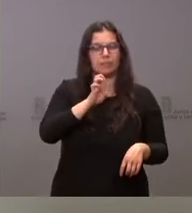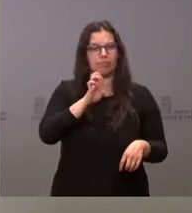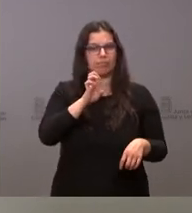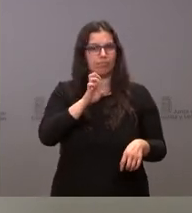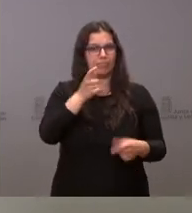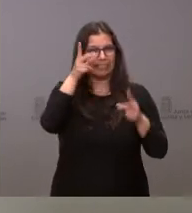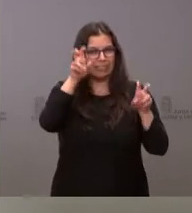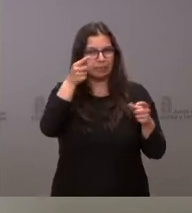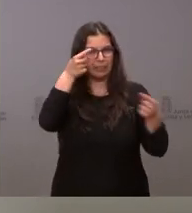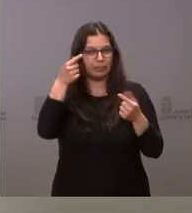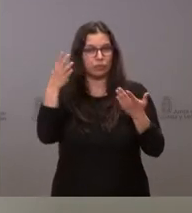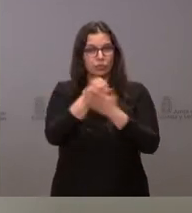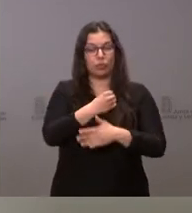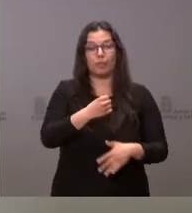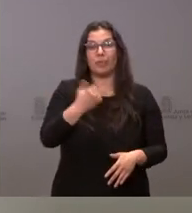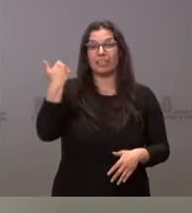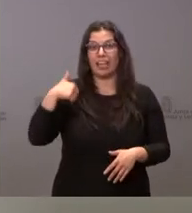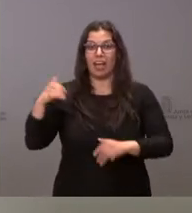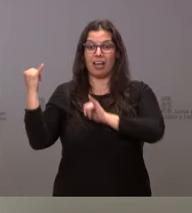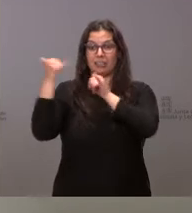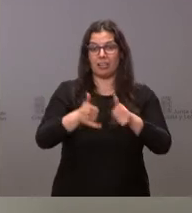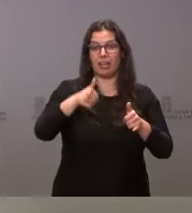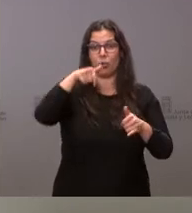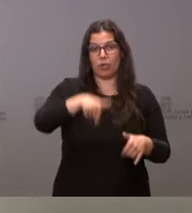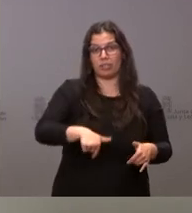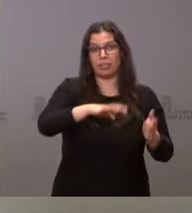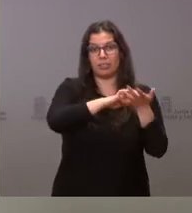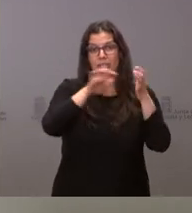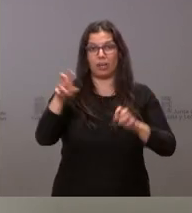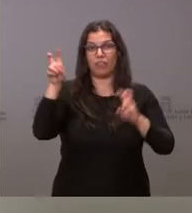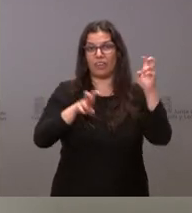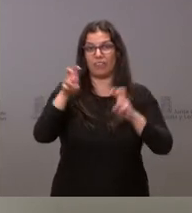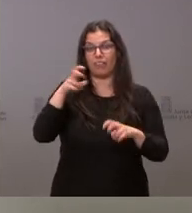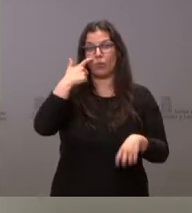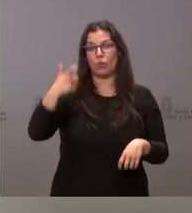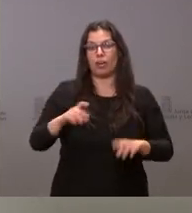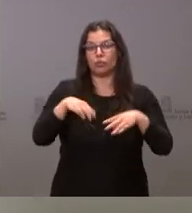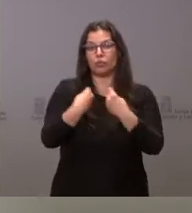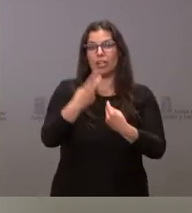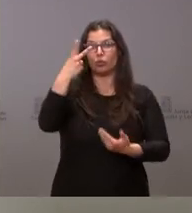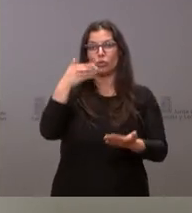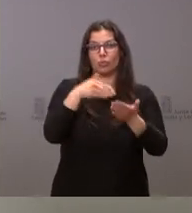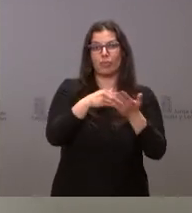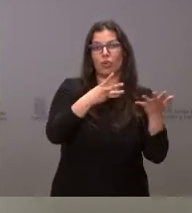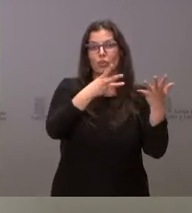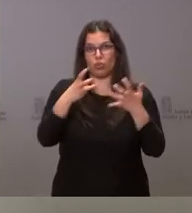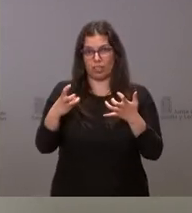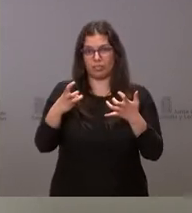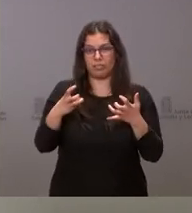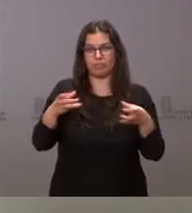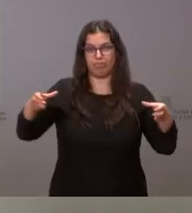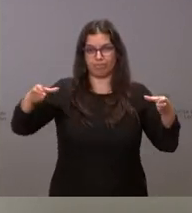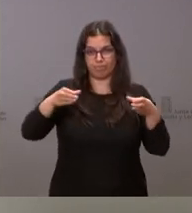momento las personas que tenemos ya en nuestra comunidad procedente de Ucrania asciende a la cifra de 2.800 personas.